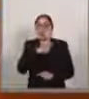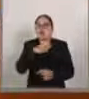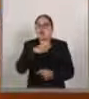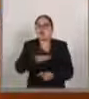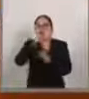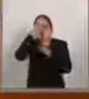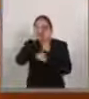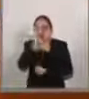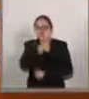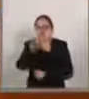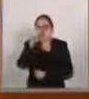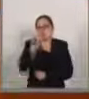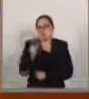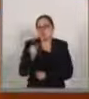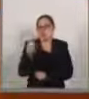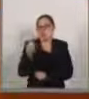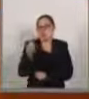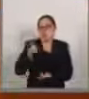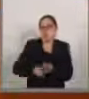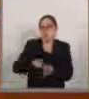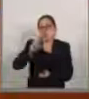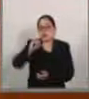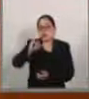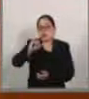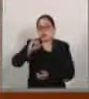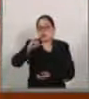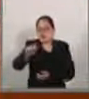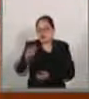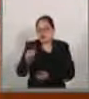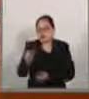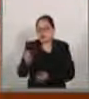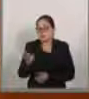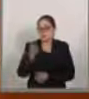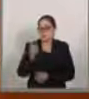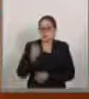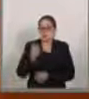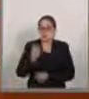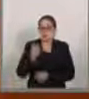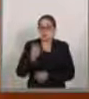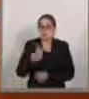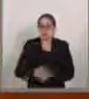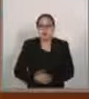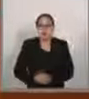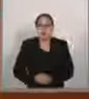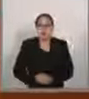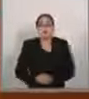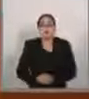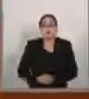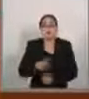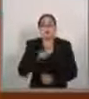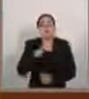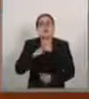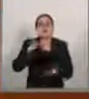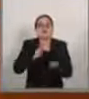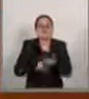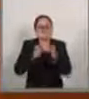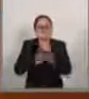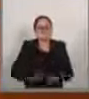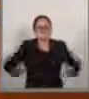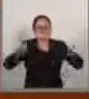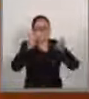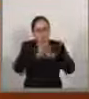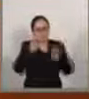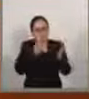169 de la OIT, justamente que tiene una relevancia